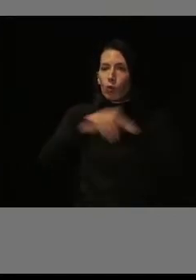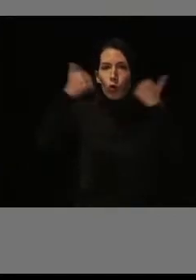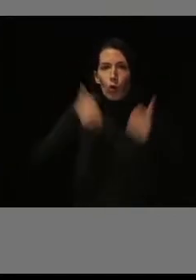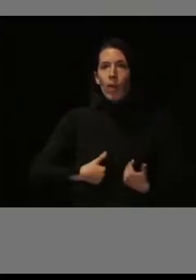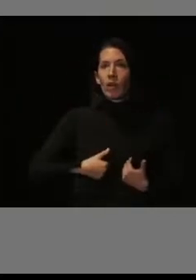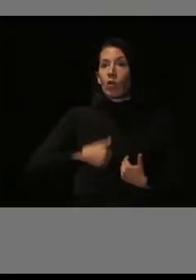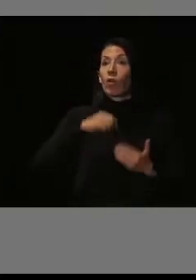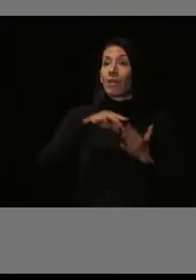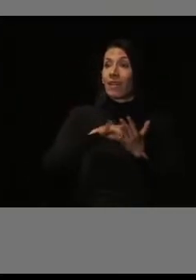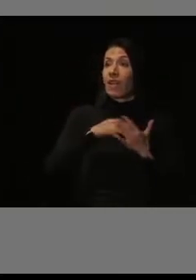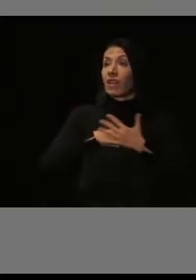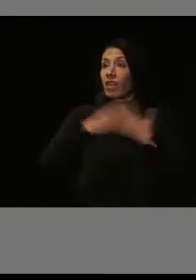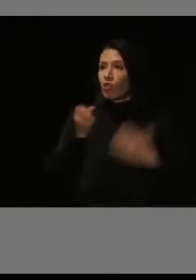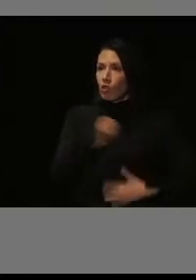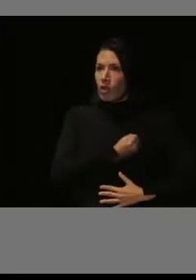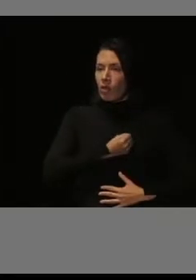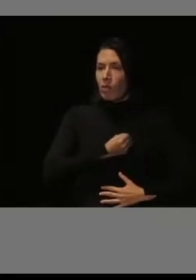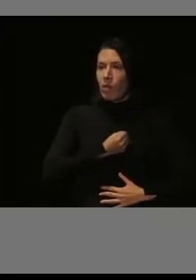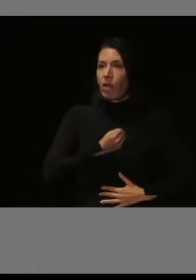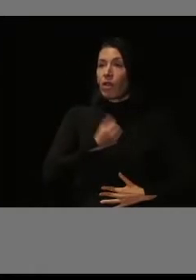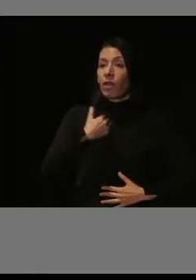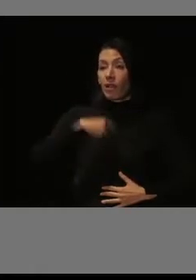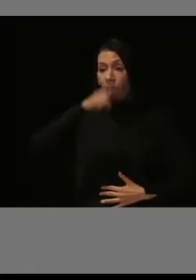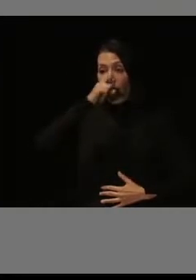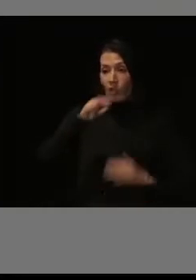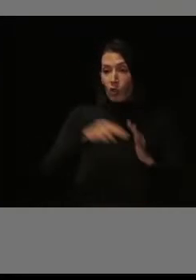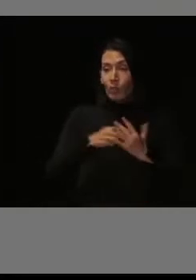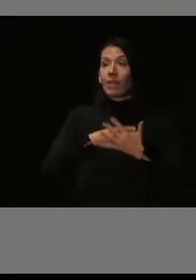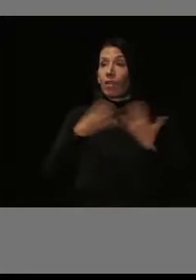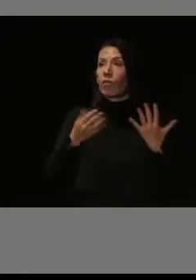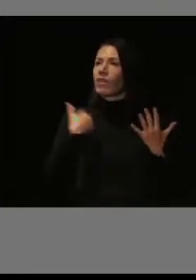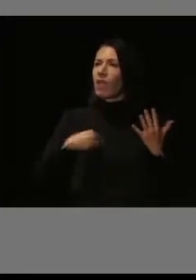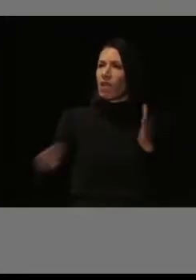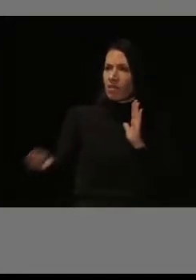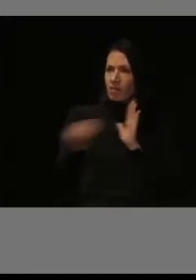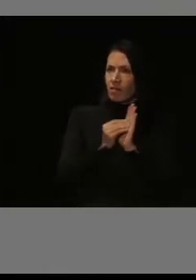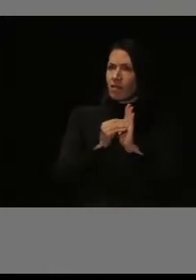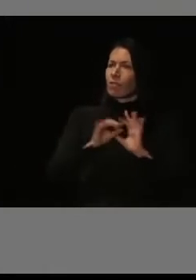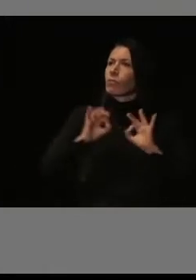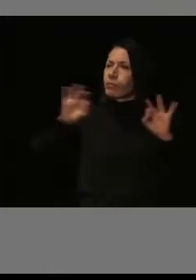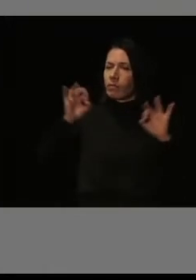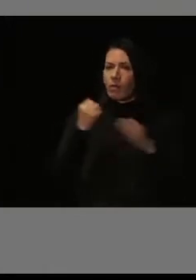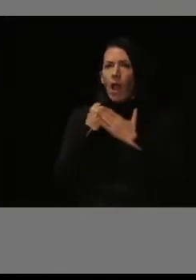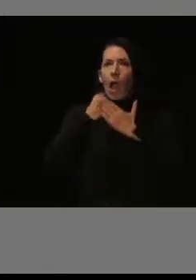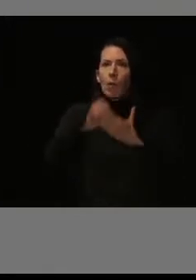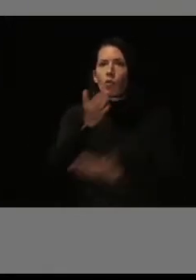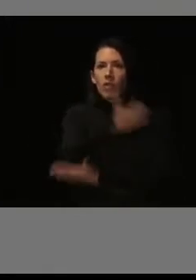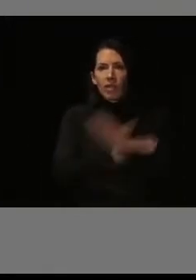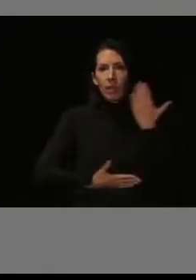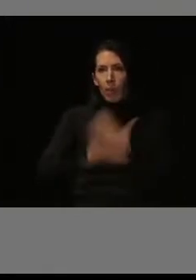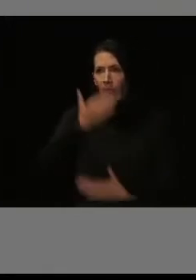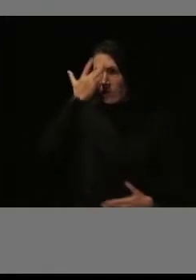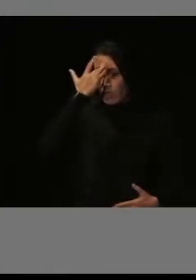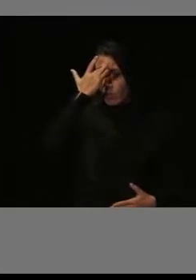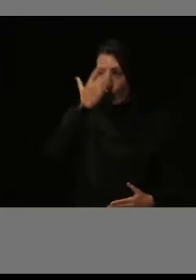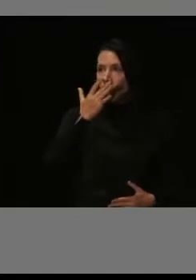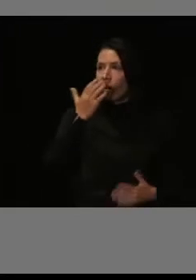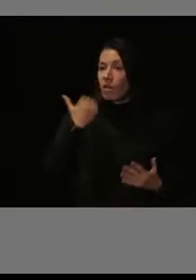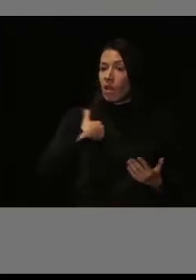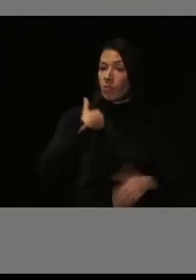ya incorporamos un punto específico sobre el apoyo a la discapacidad intelectual, que luego se materializó en